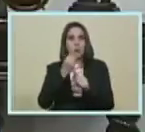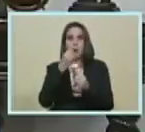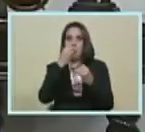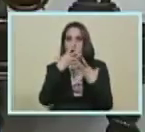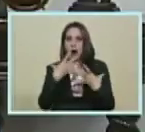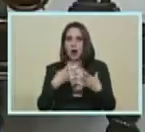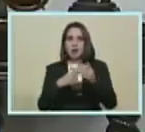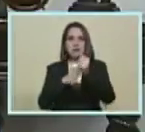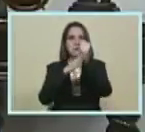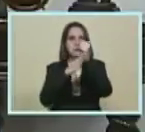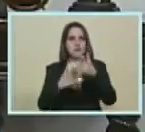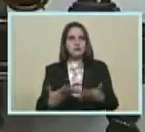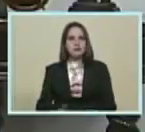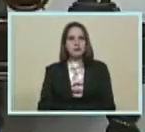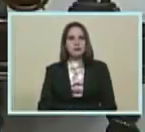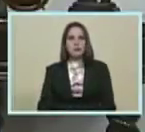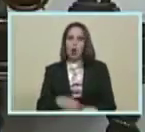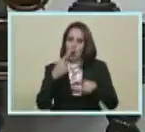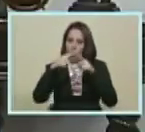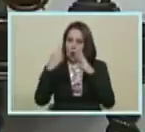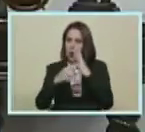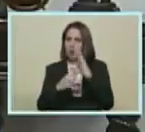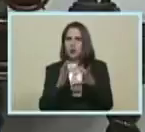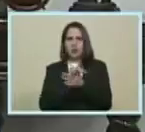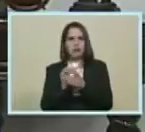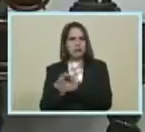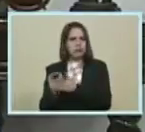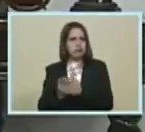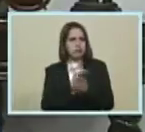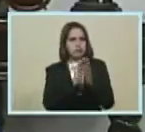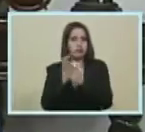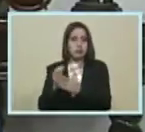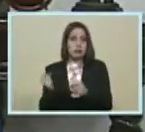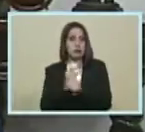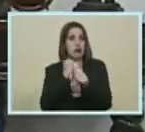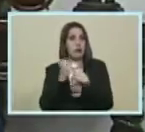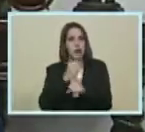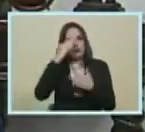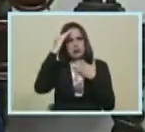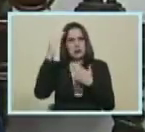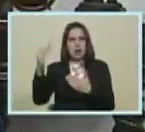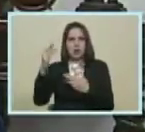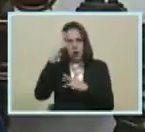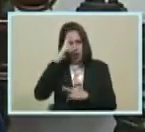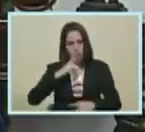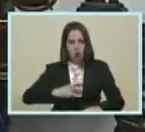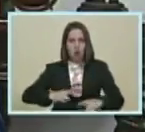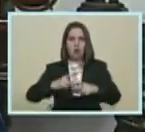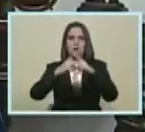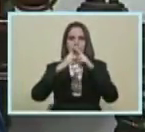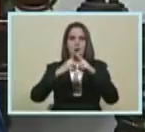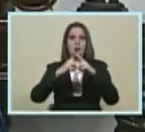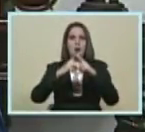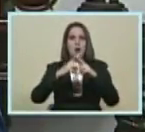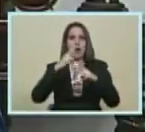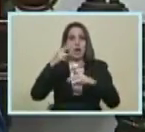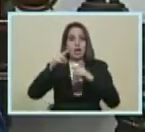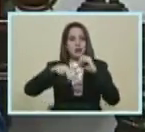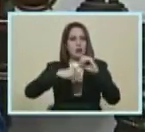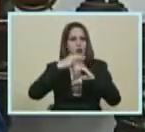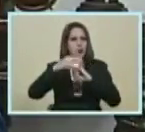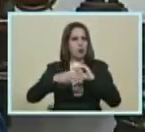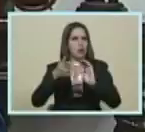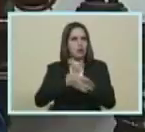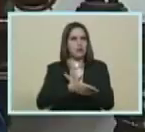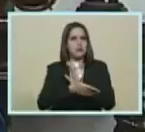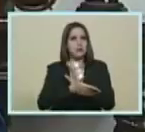De la juventud Y de muchos otros Compañeros Y compañeras Pero quiero Saludar Y rendir homenaje Al compañero Héctor Rodríguez